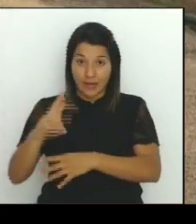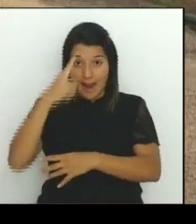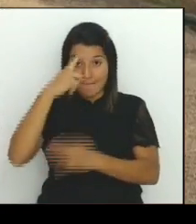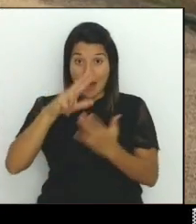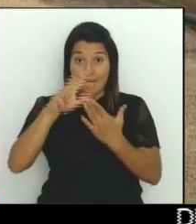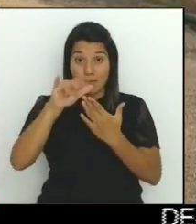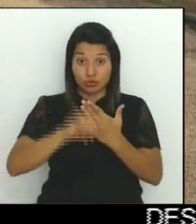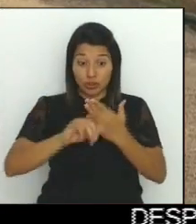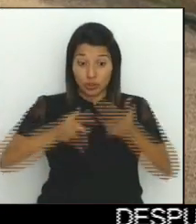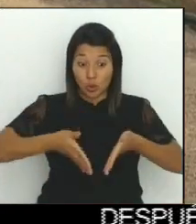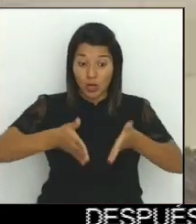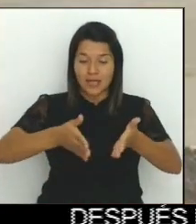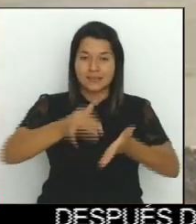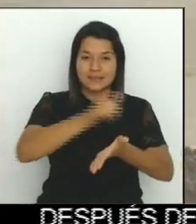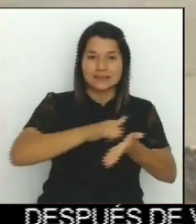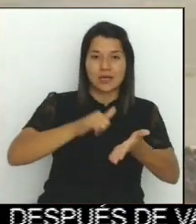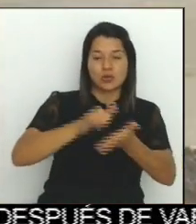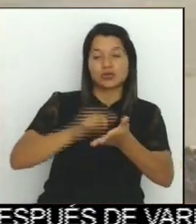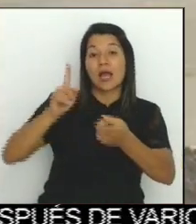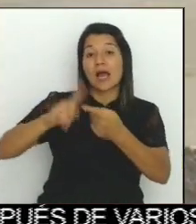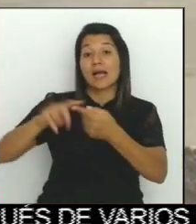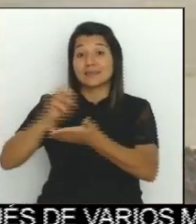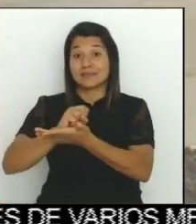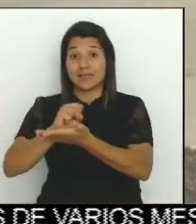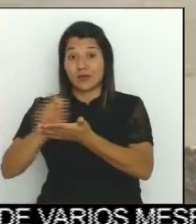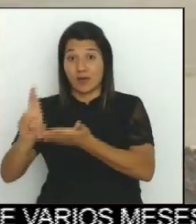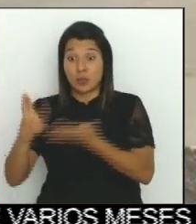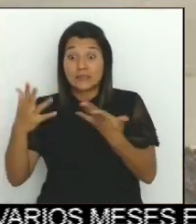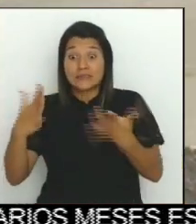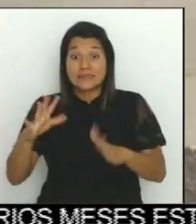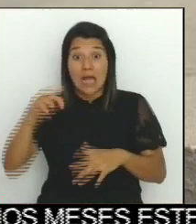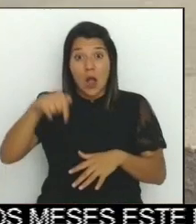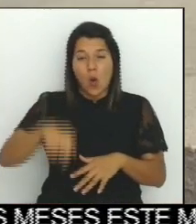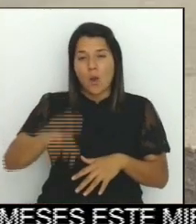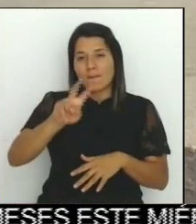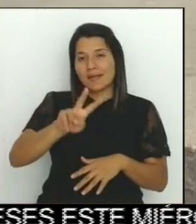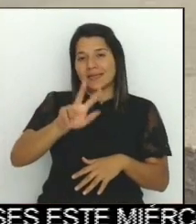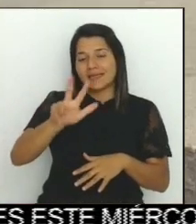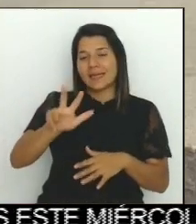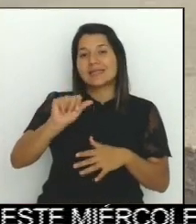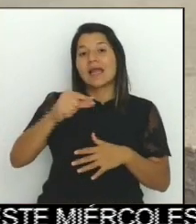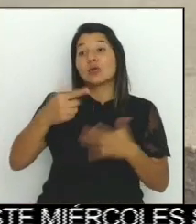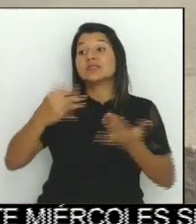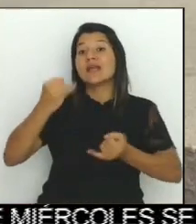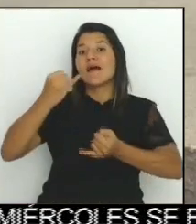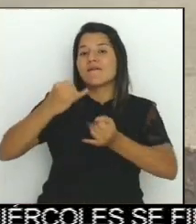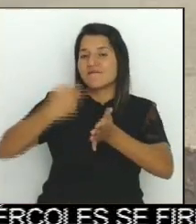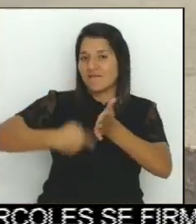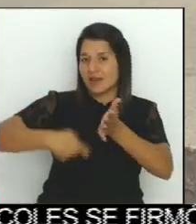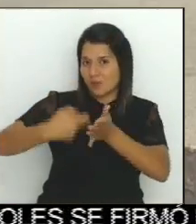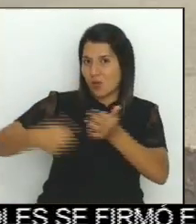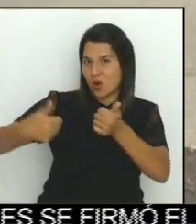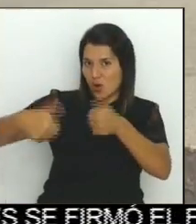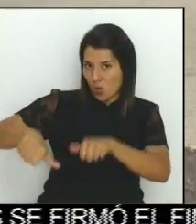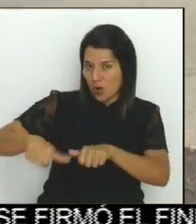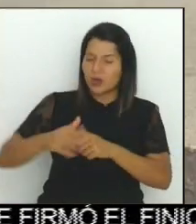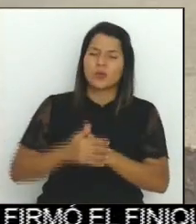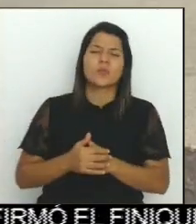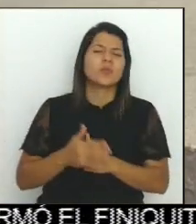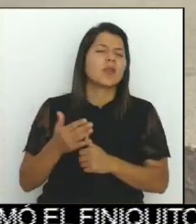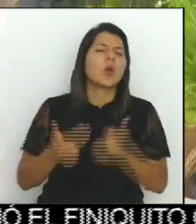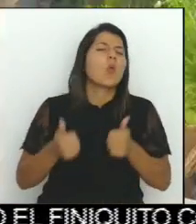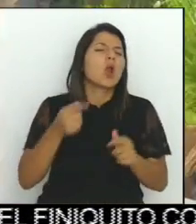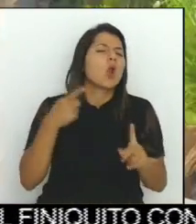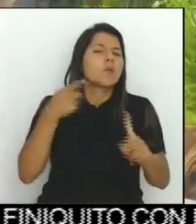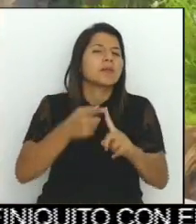de varios meses, finalmente este 23 de agosto, se firmó dicho finiquito. La intención del gobierno es retomar el proyecto,